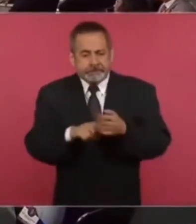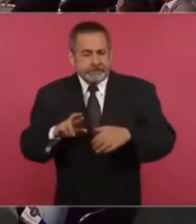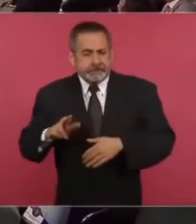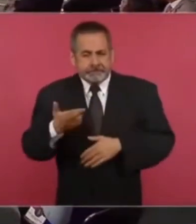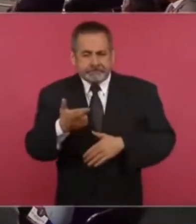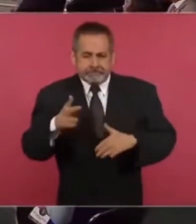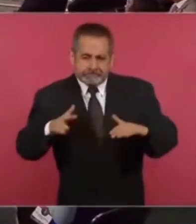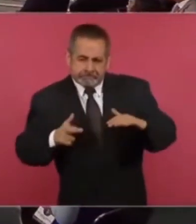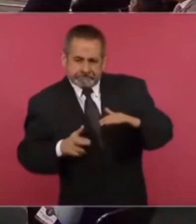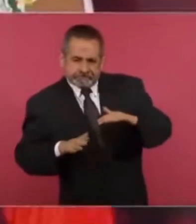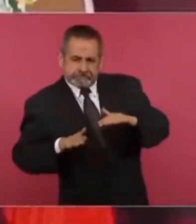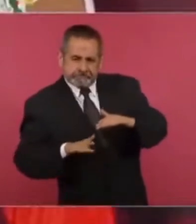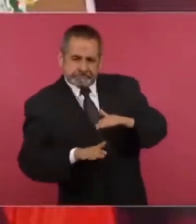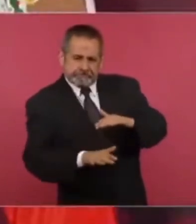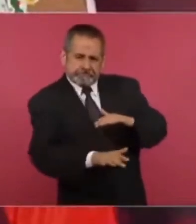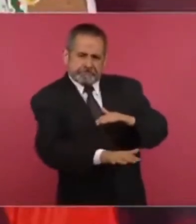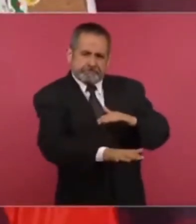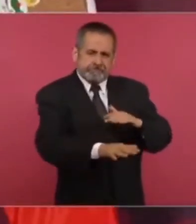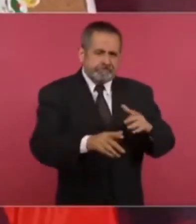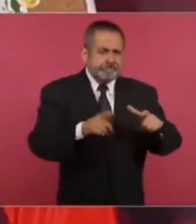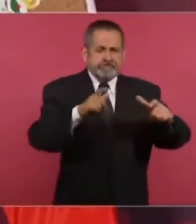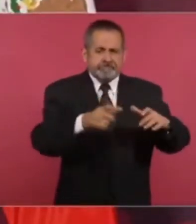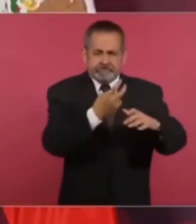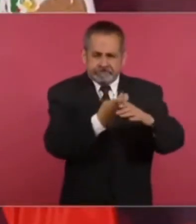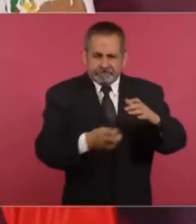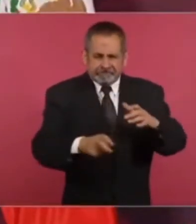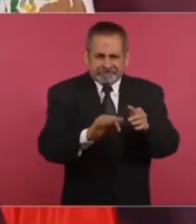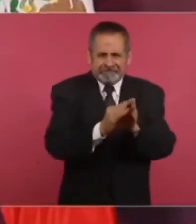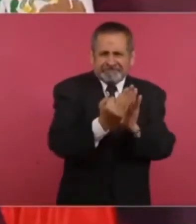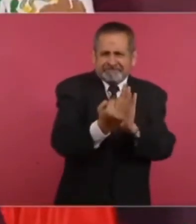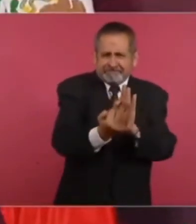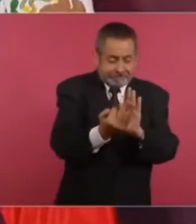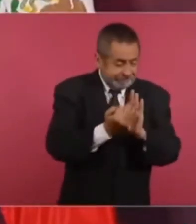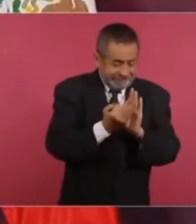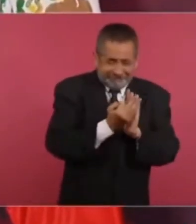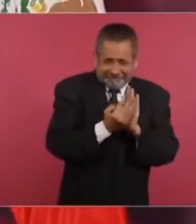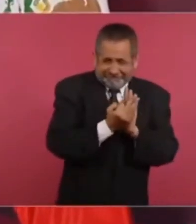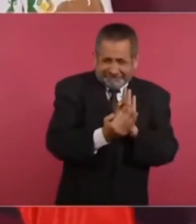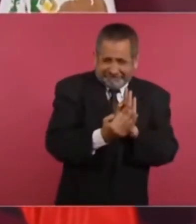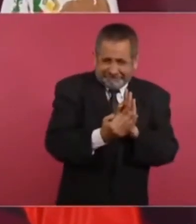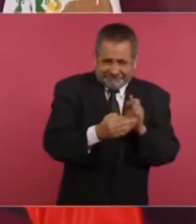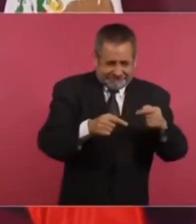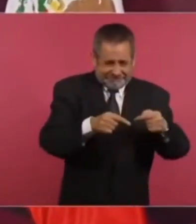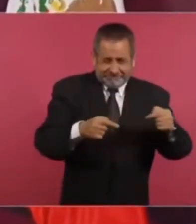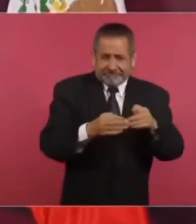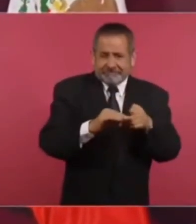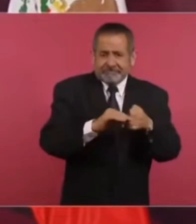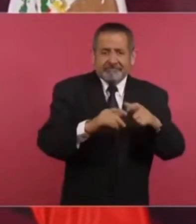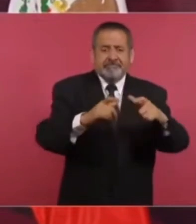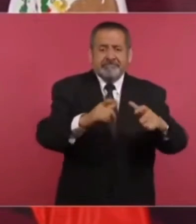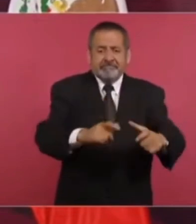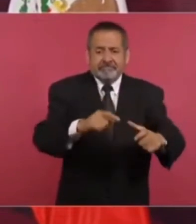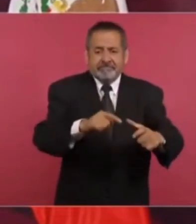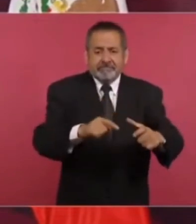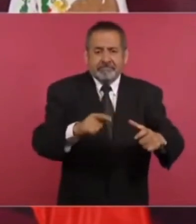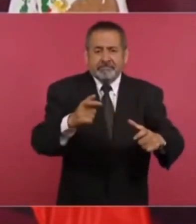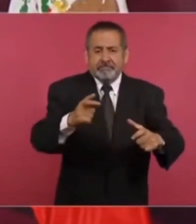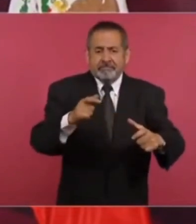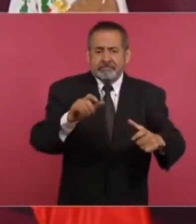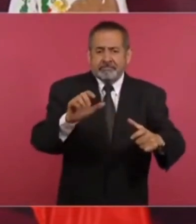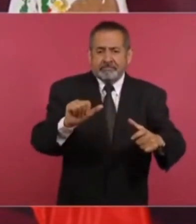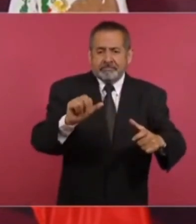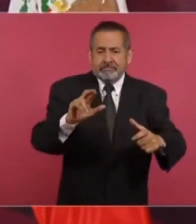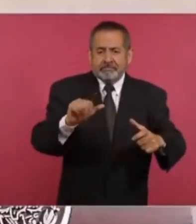subterráneos y hay cenotes junto a este predio está está escaret